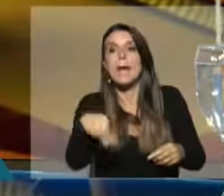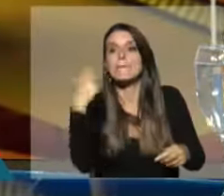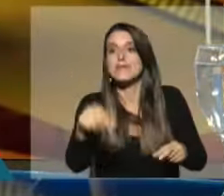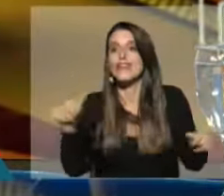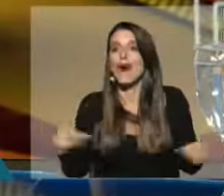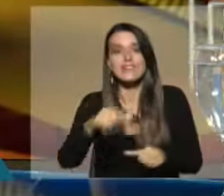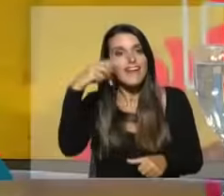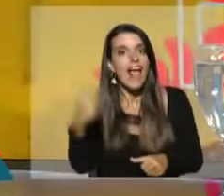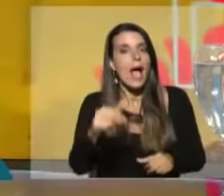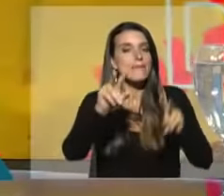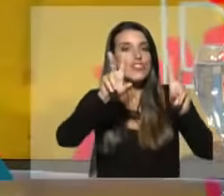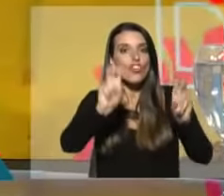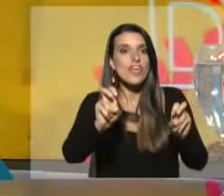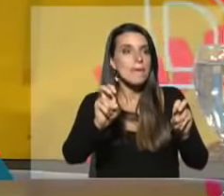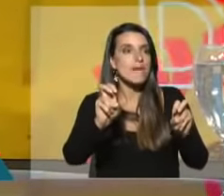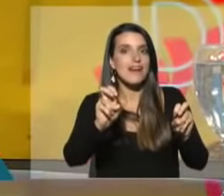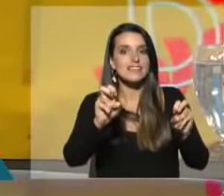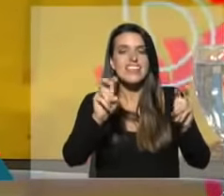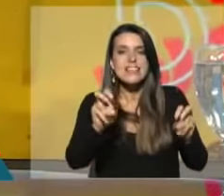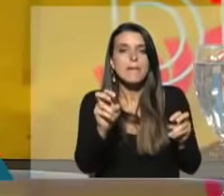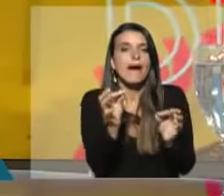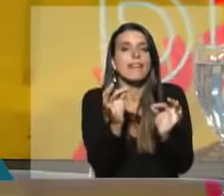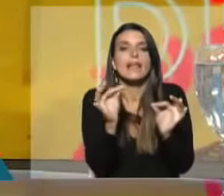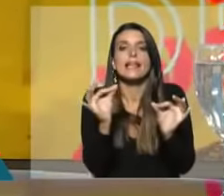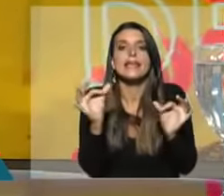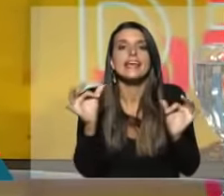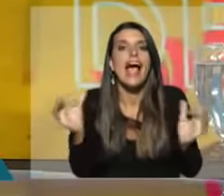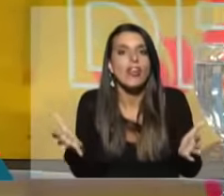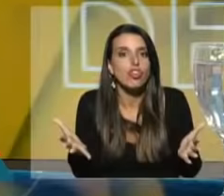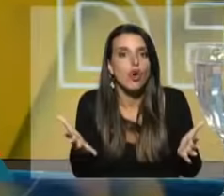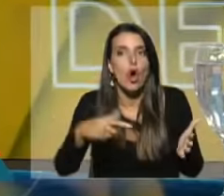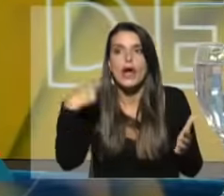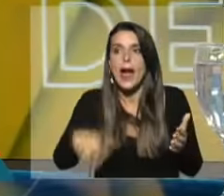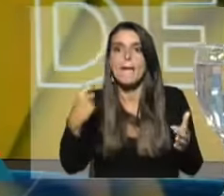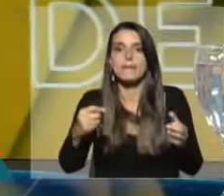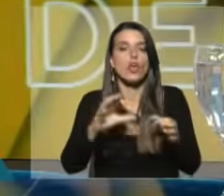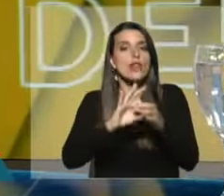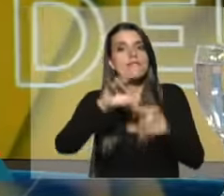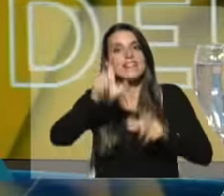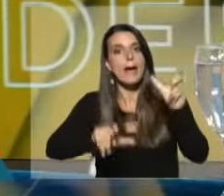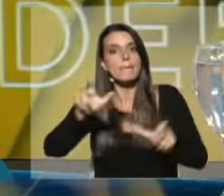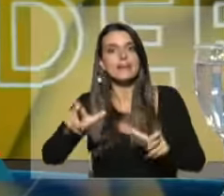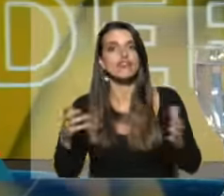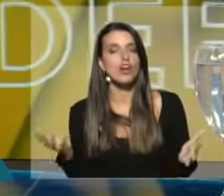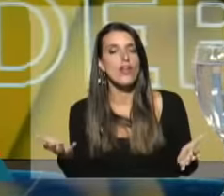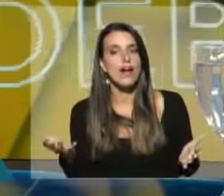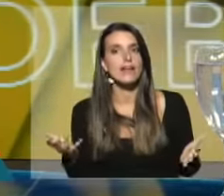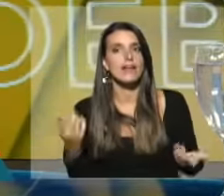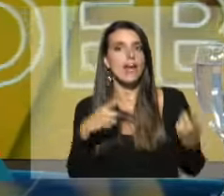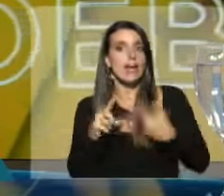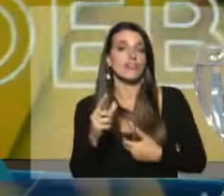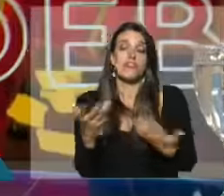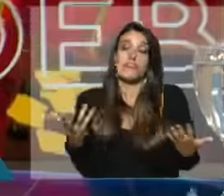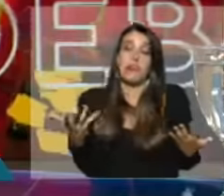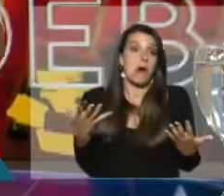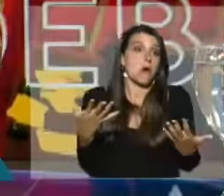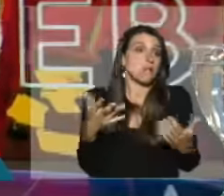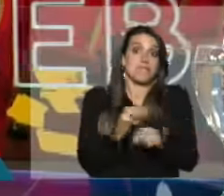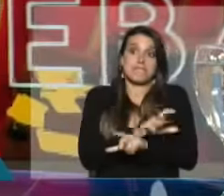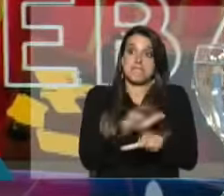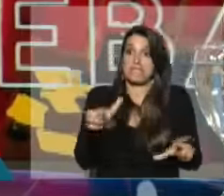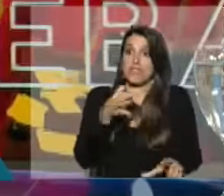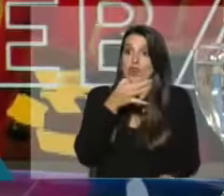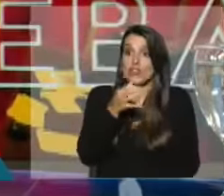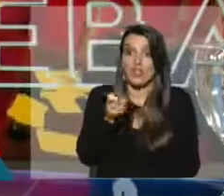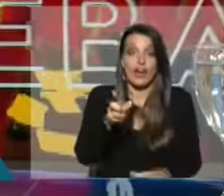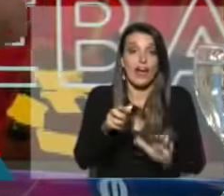en temas que son súper delicados porque hacen a la libertad de las personas. Entonces, yo, sinceramente, si se